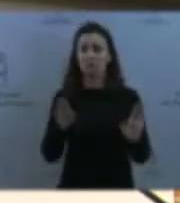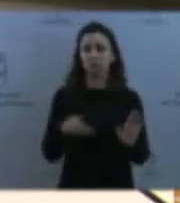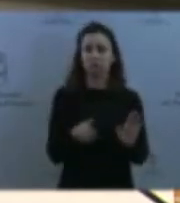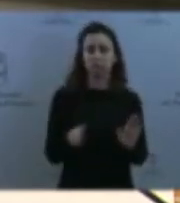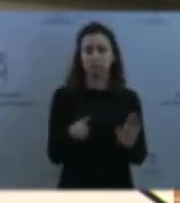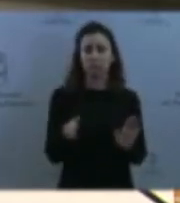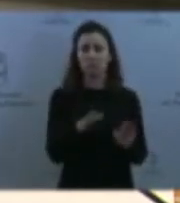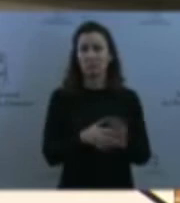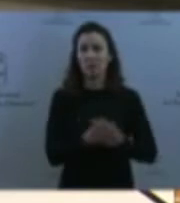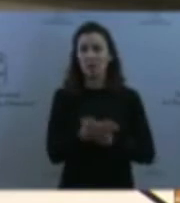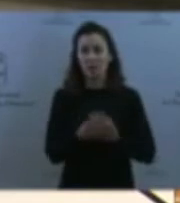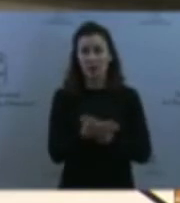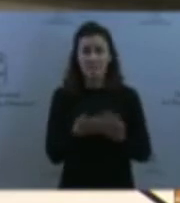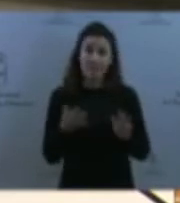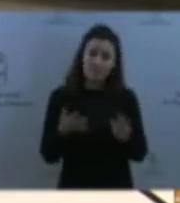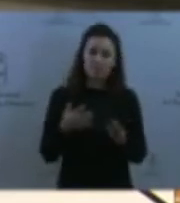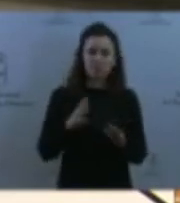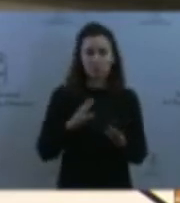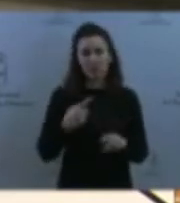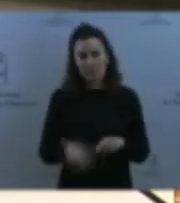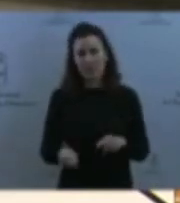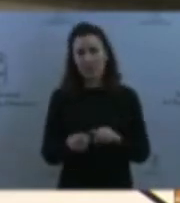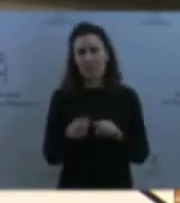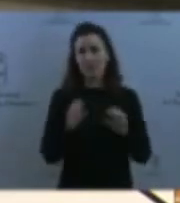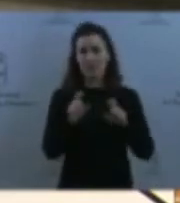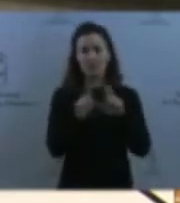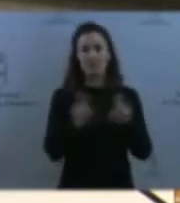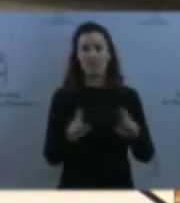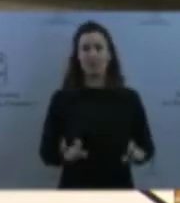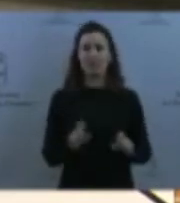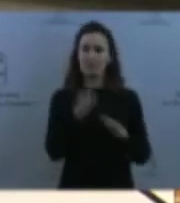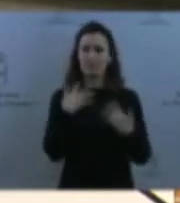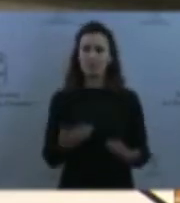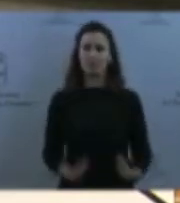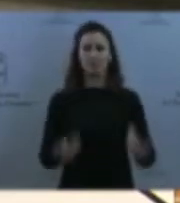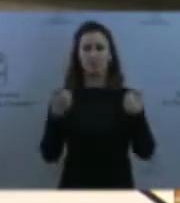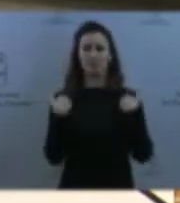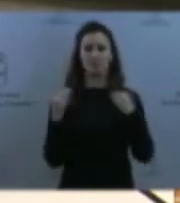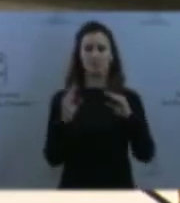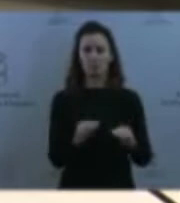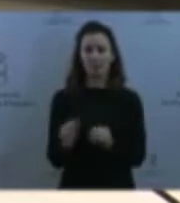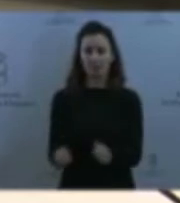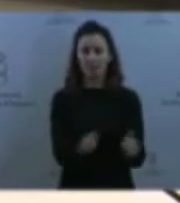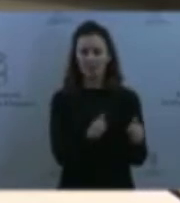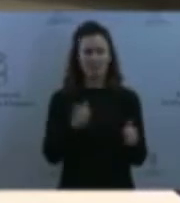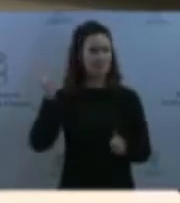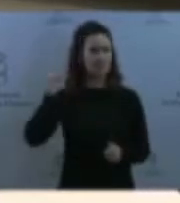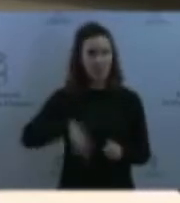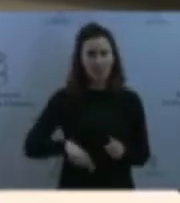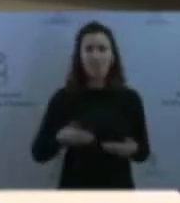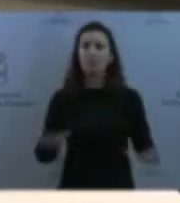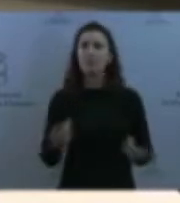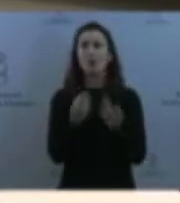y también con las entidades que están responsables de cada una, que todos los conocemos, pero no es necesario que yo los detalle. Por eso les he